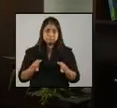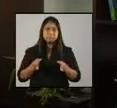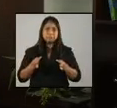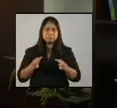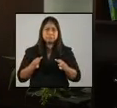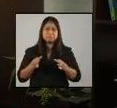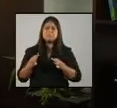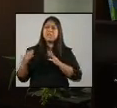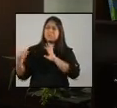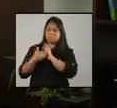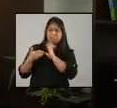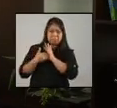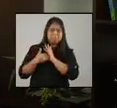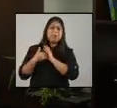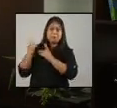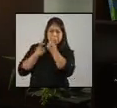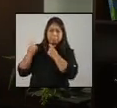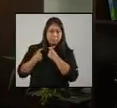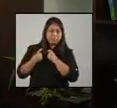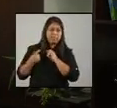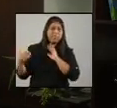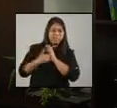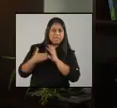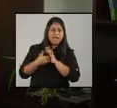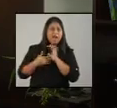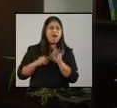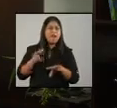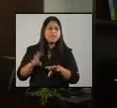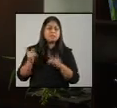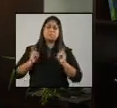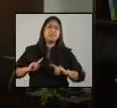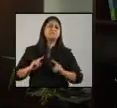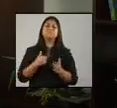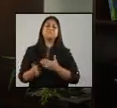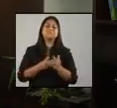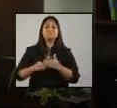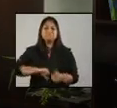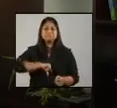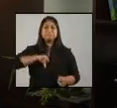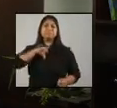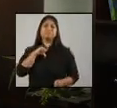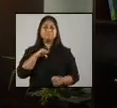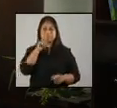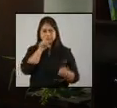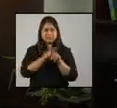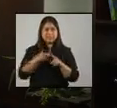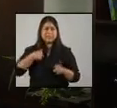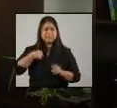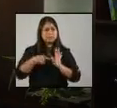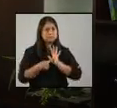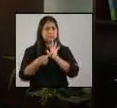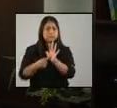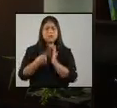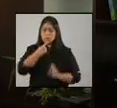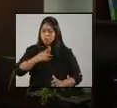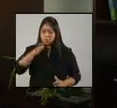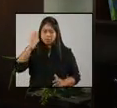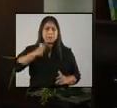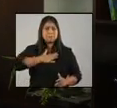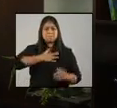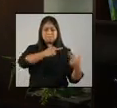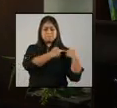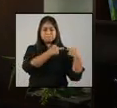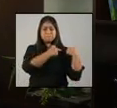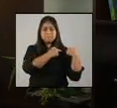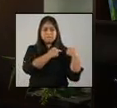¿Criticado por algunos? Sí. Pero ¿saben qué? Con la frente en alto y siempre tratando de cumplir con mi deber, un deber que la